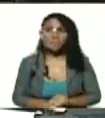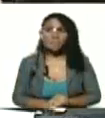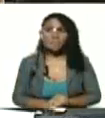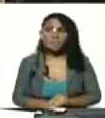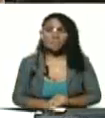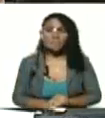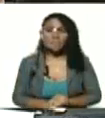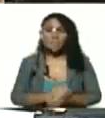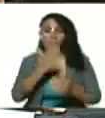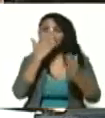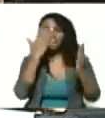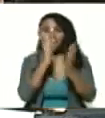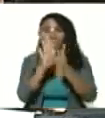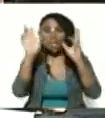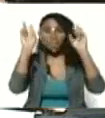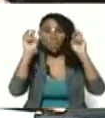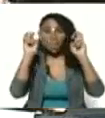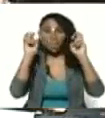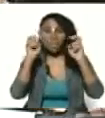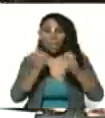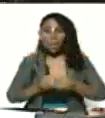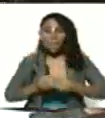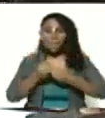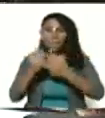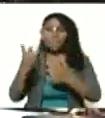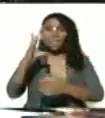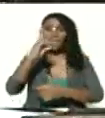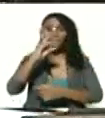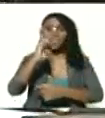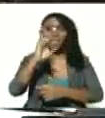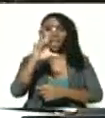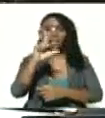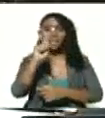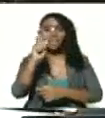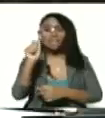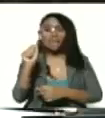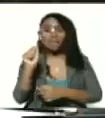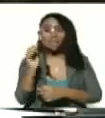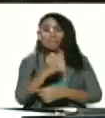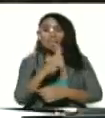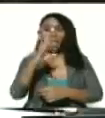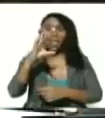estamos frente a una nueva amenaza con la cepa delta y delta plus